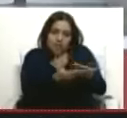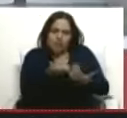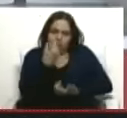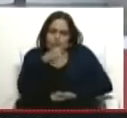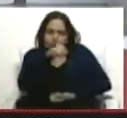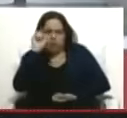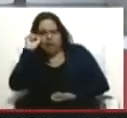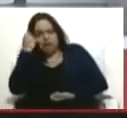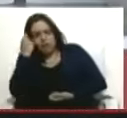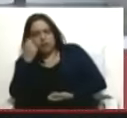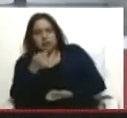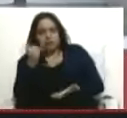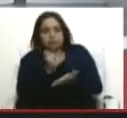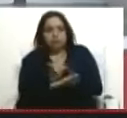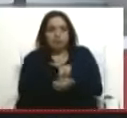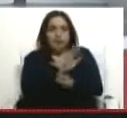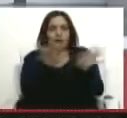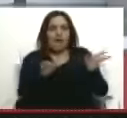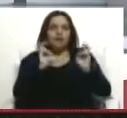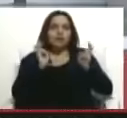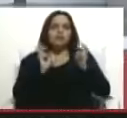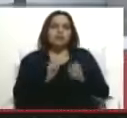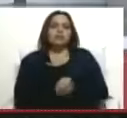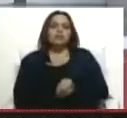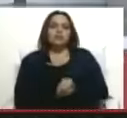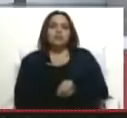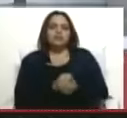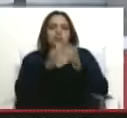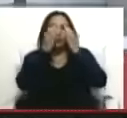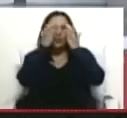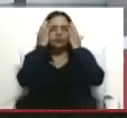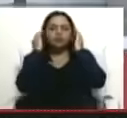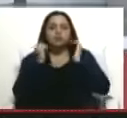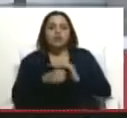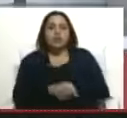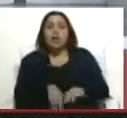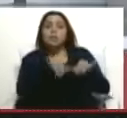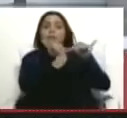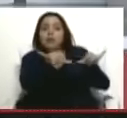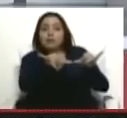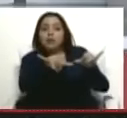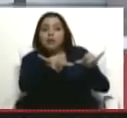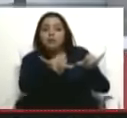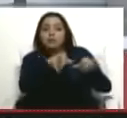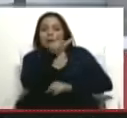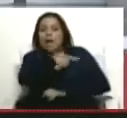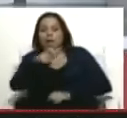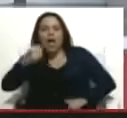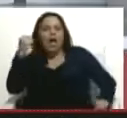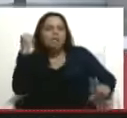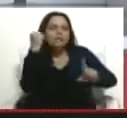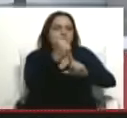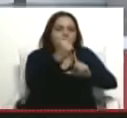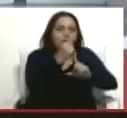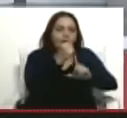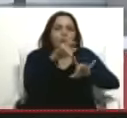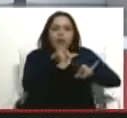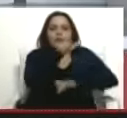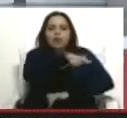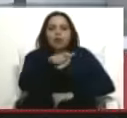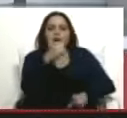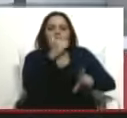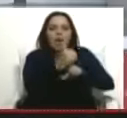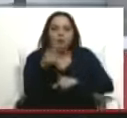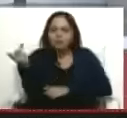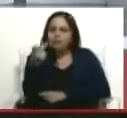lo traigas a colación, es que, siendo que las mismas, los mismos asesinos, los mismos asesinos que son los